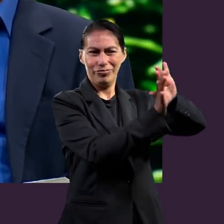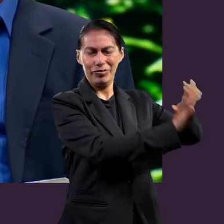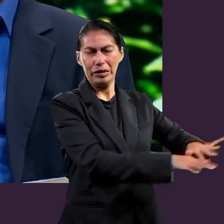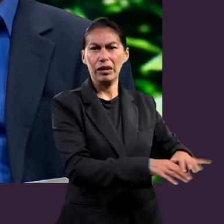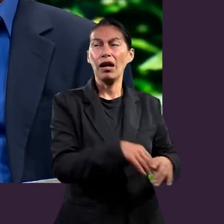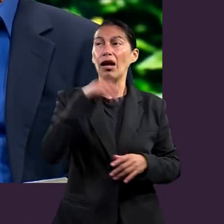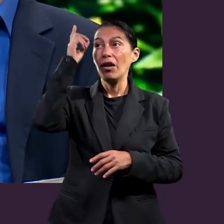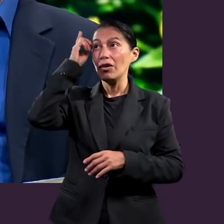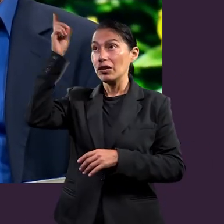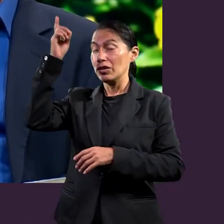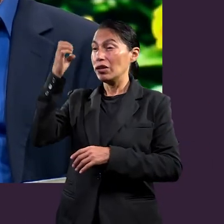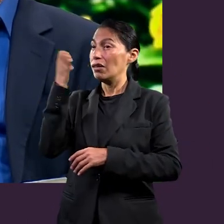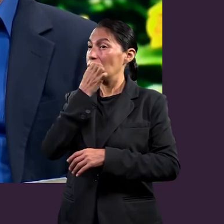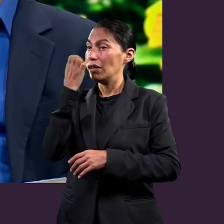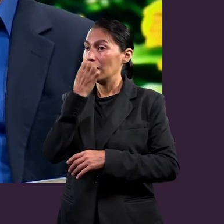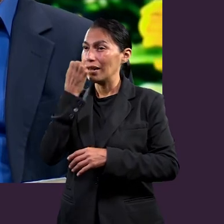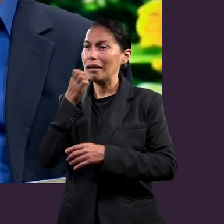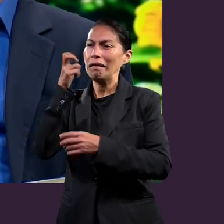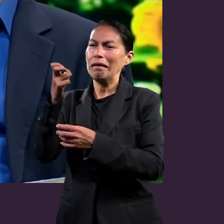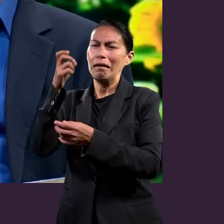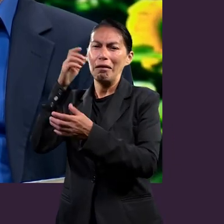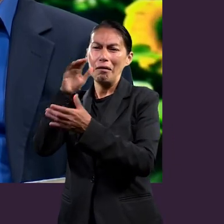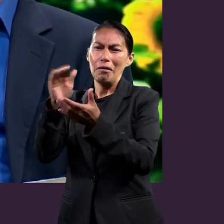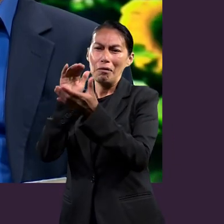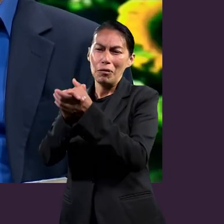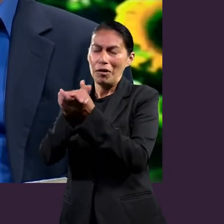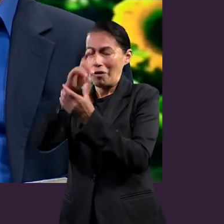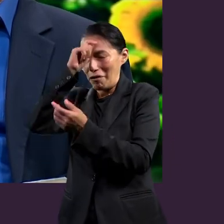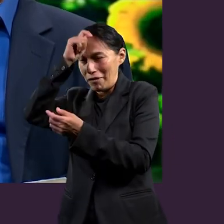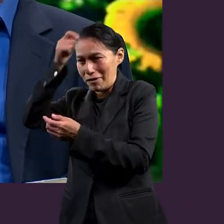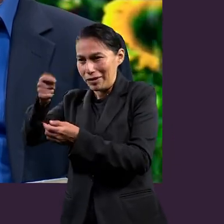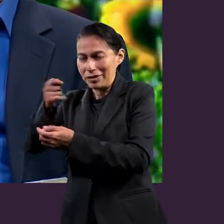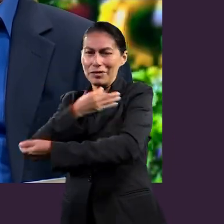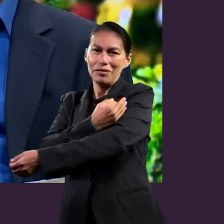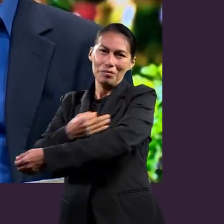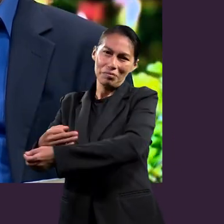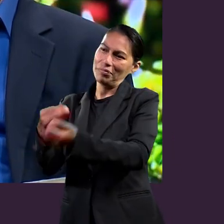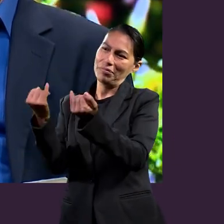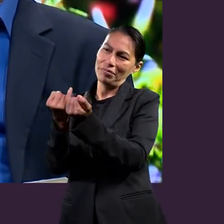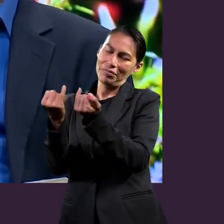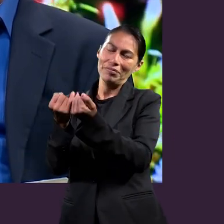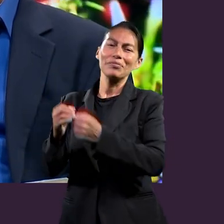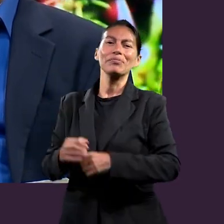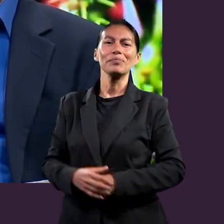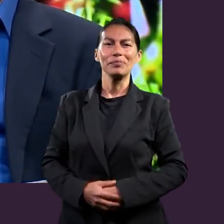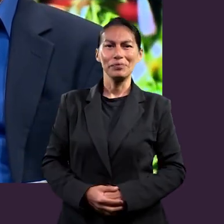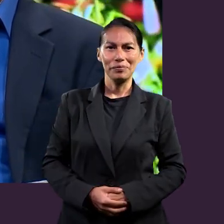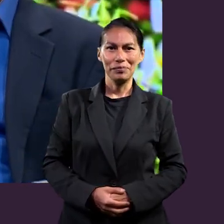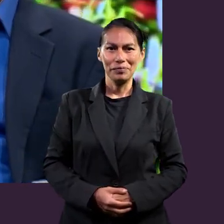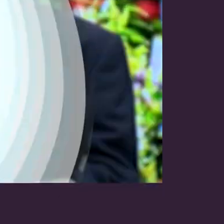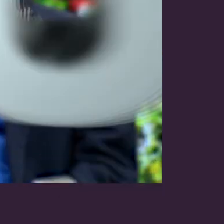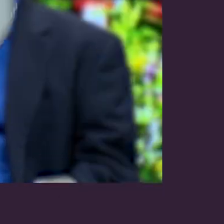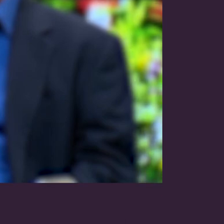y de sumisión. El Evangelio trae muchas bendiciones a la vida de pareja y de familia.